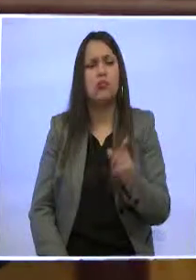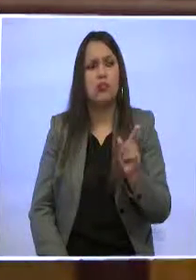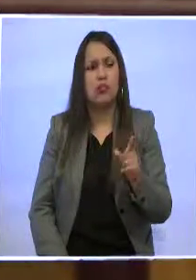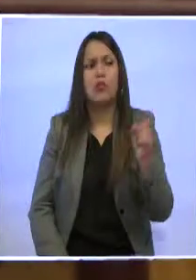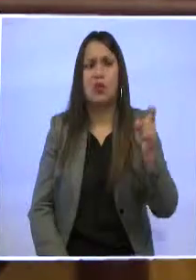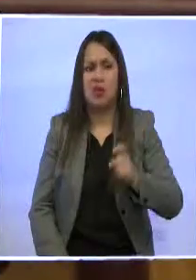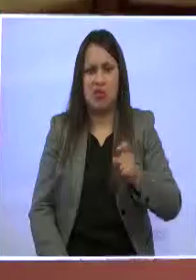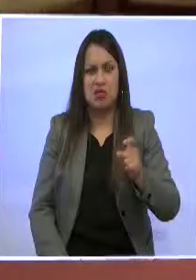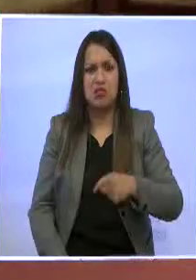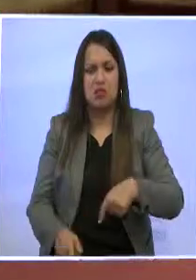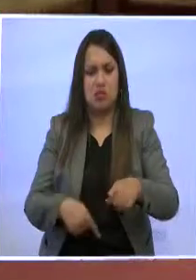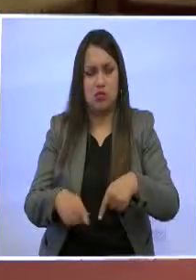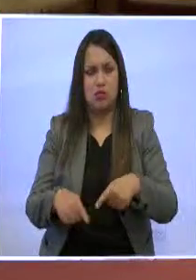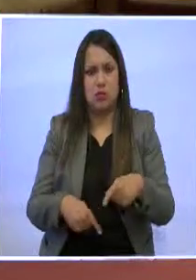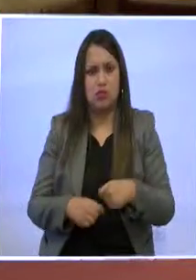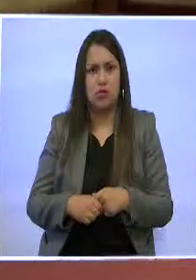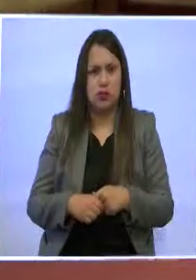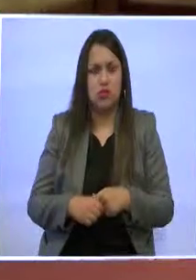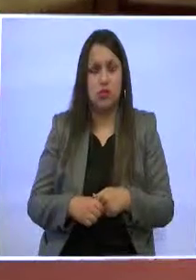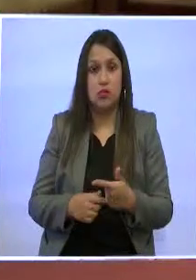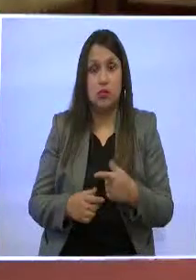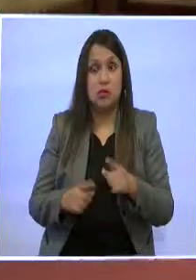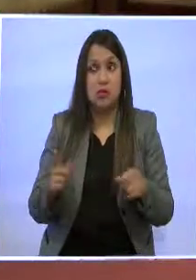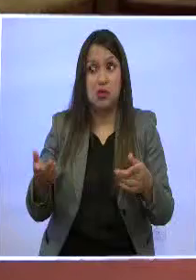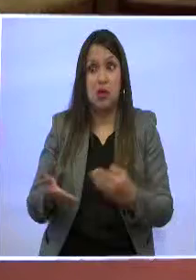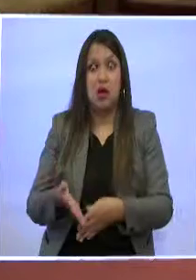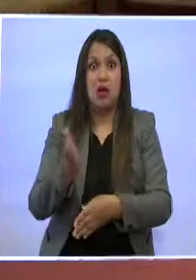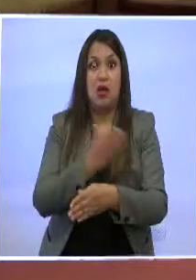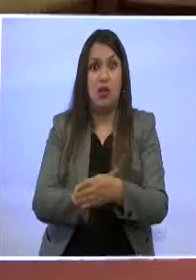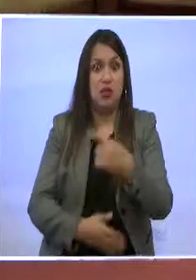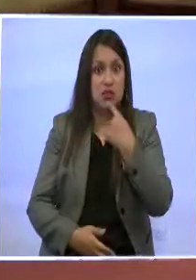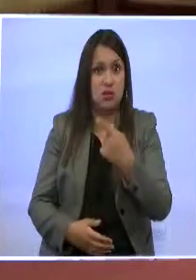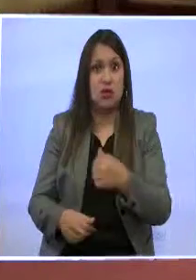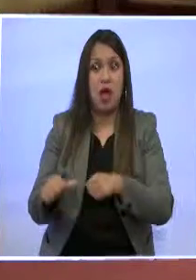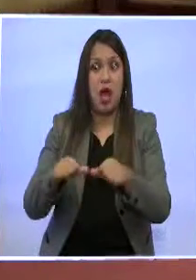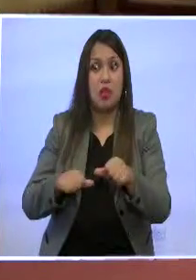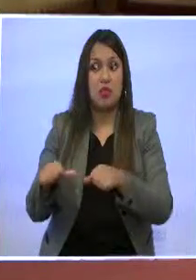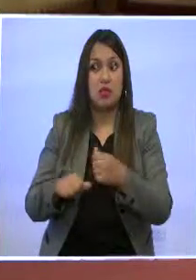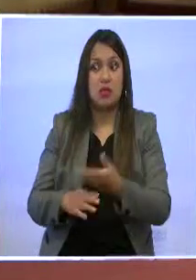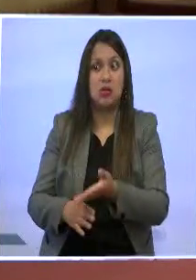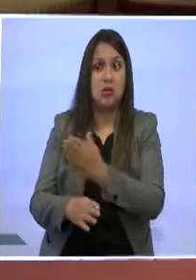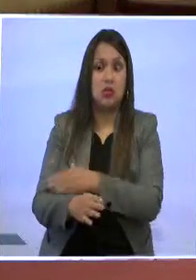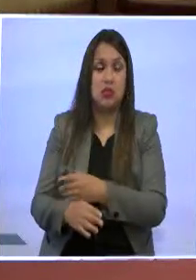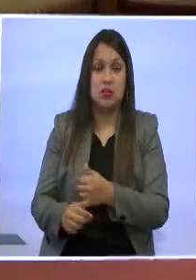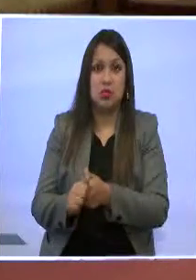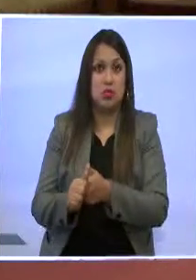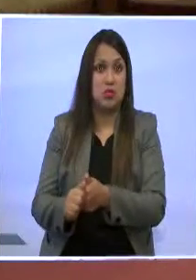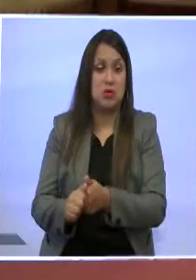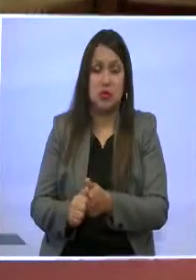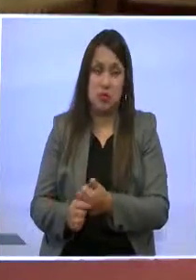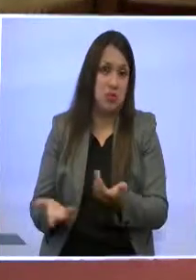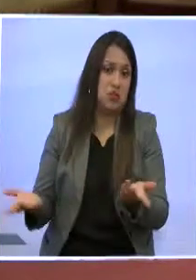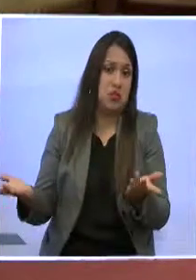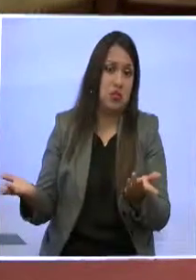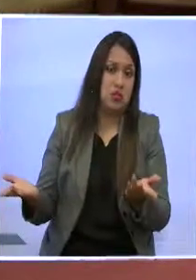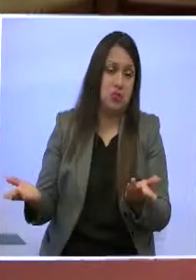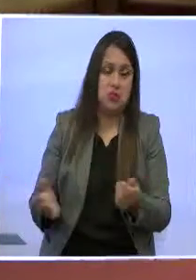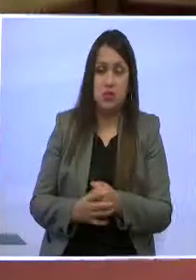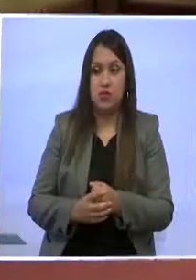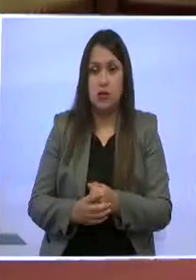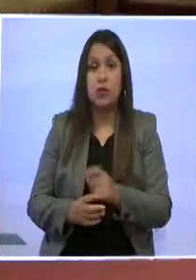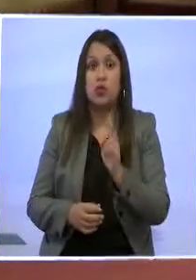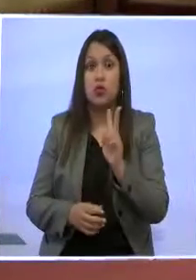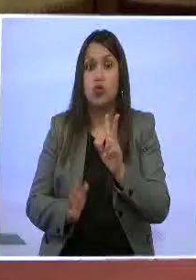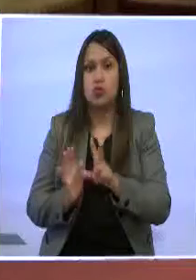Concejal, nos quedan pocos minutos nada más. Había el celo de decirle que era el proyecto de la administración anterior y no había que darle seguimiento. Concejal, nos quedan pocos